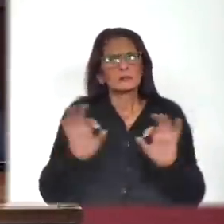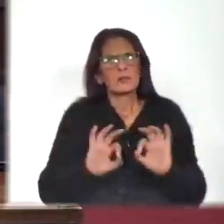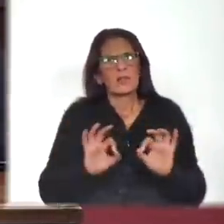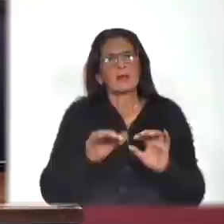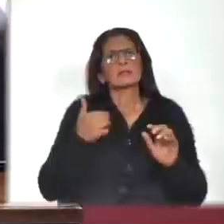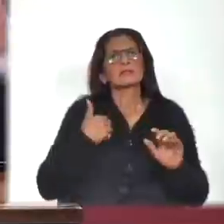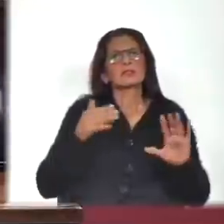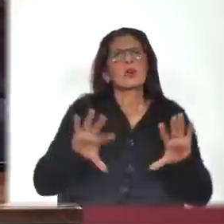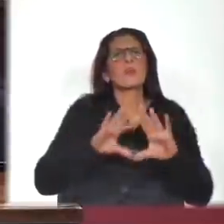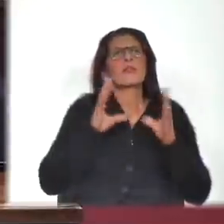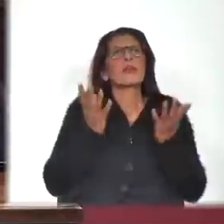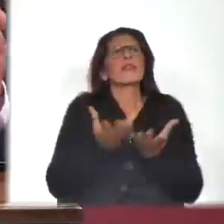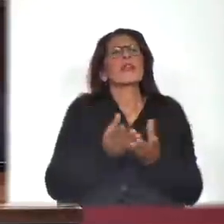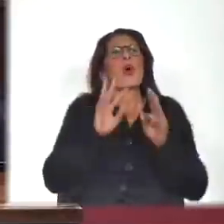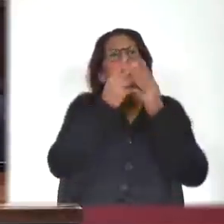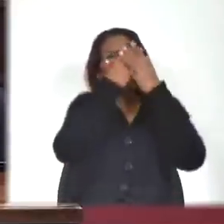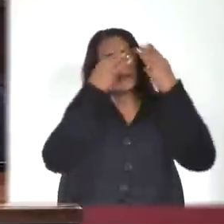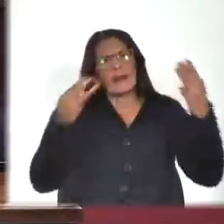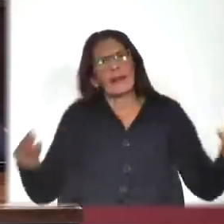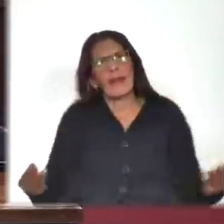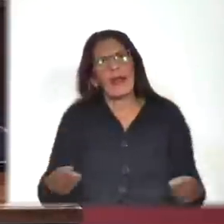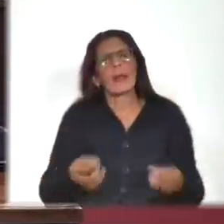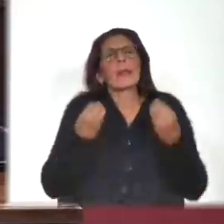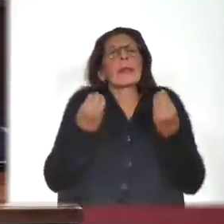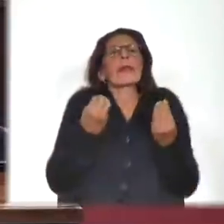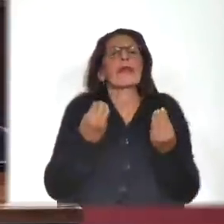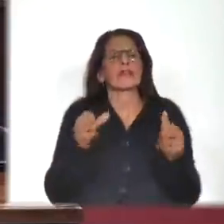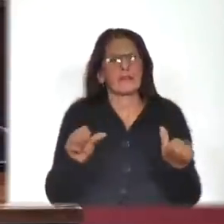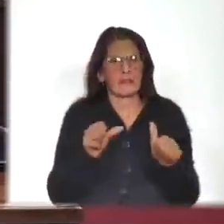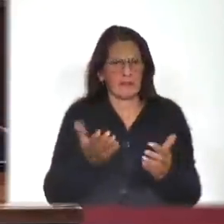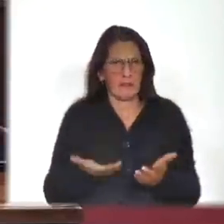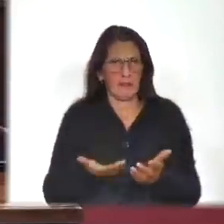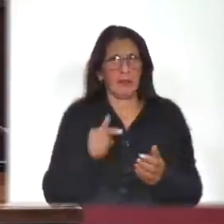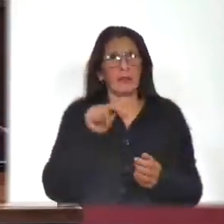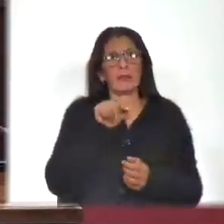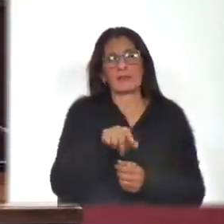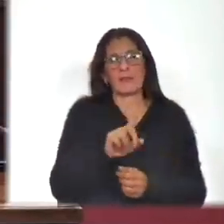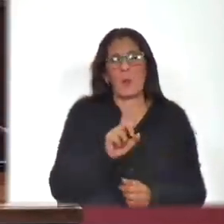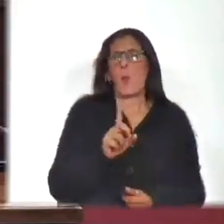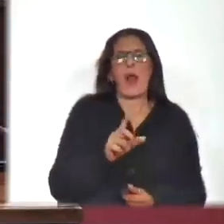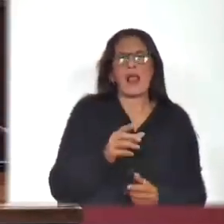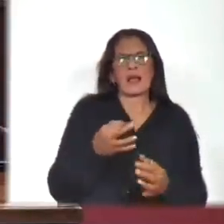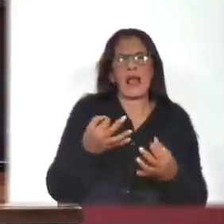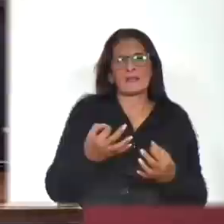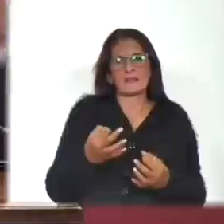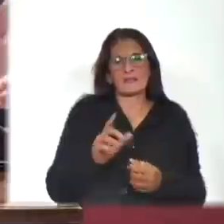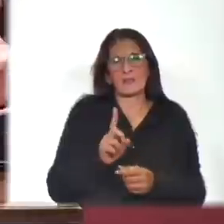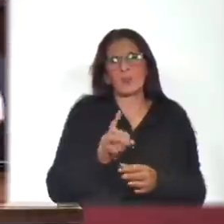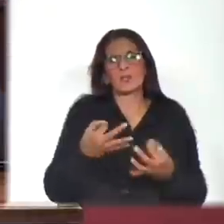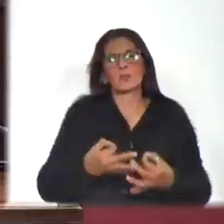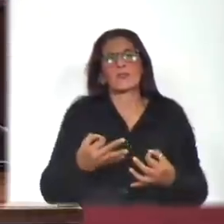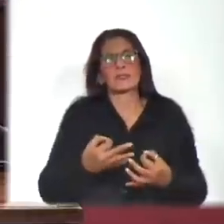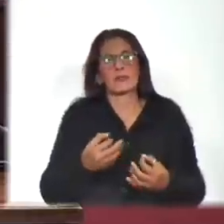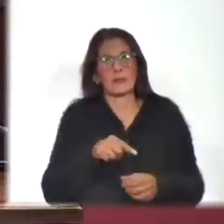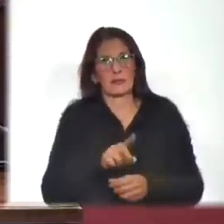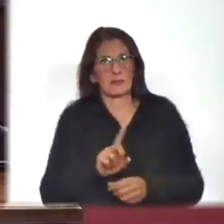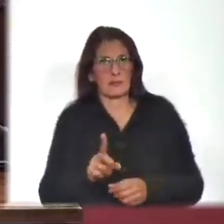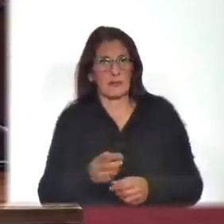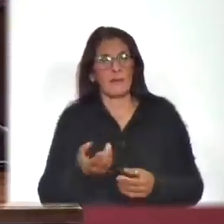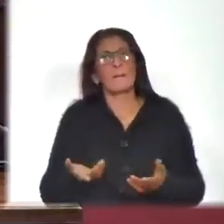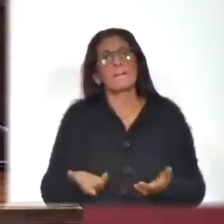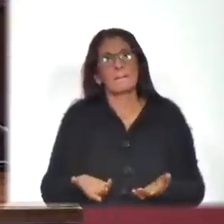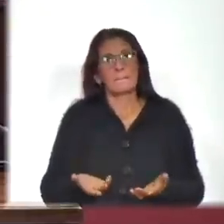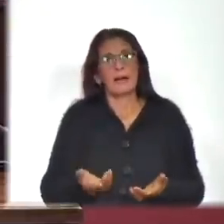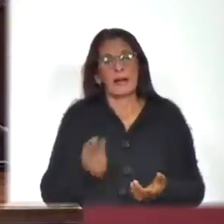el terreno de lo vago, de lo general, del queda feo. Pero con eso no alcanza para crucificar a una persona ni mucho menos para